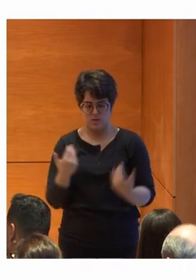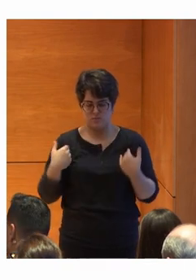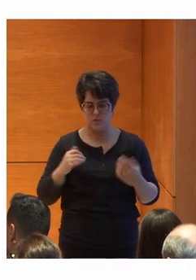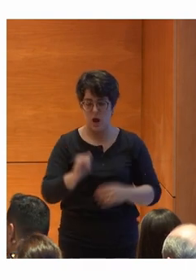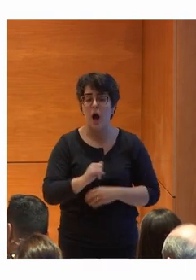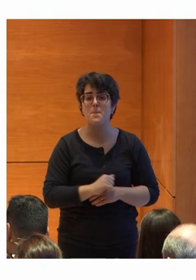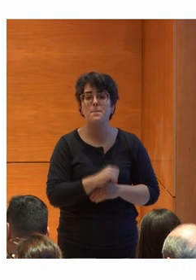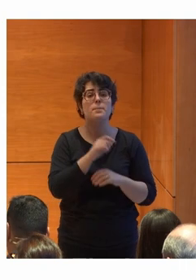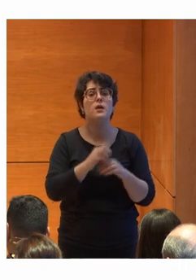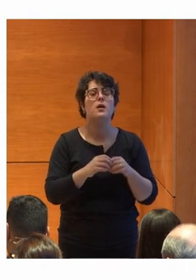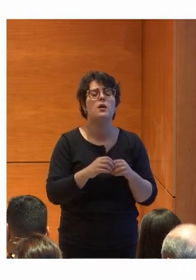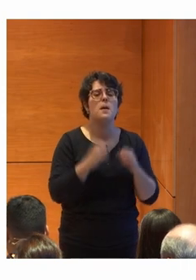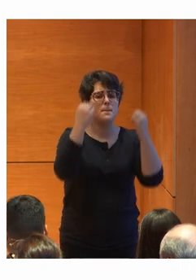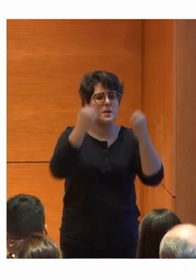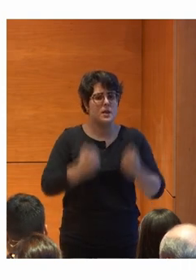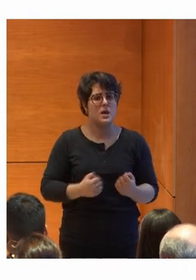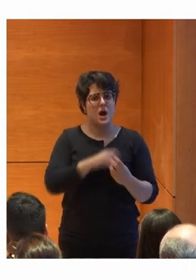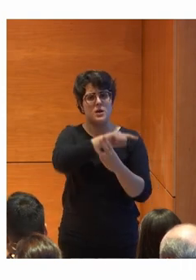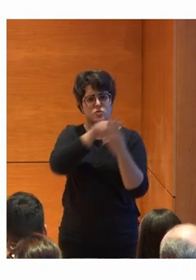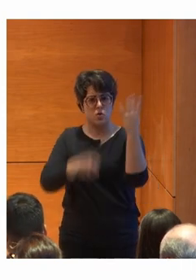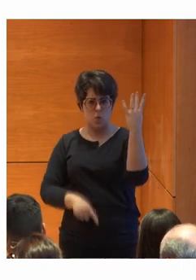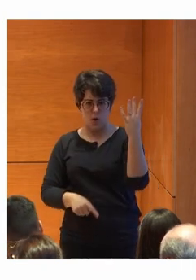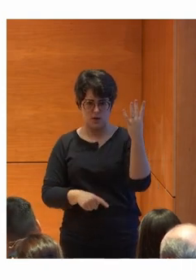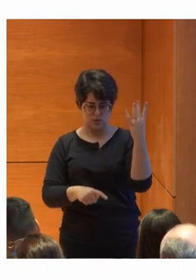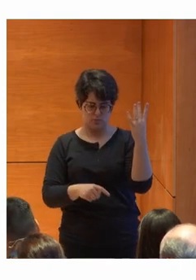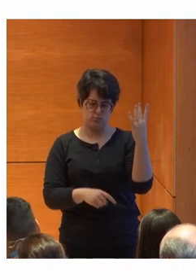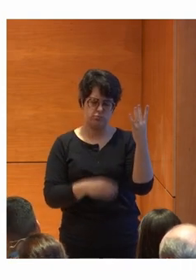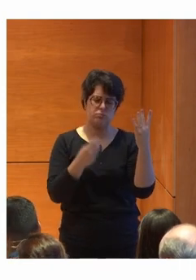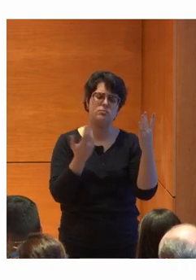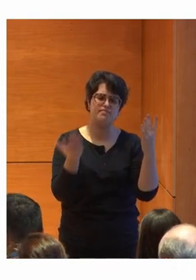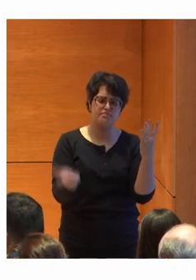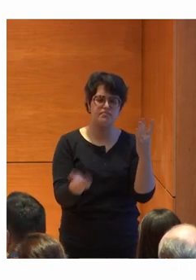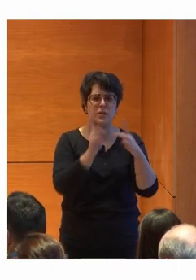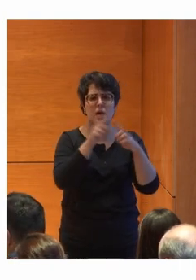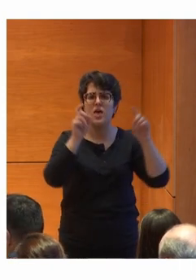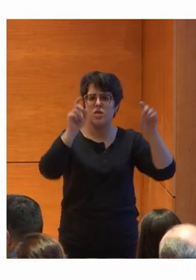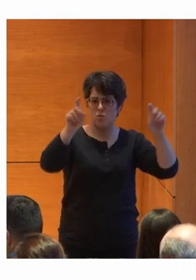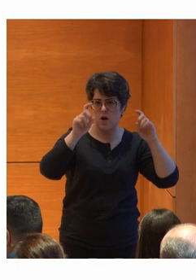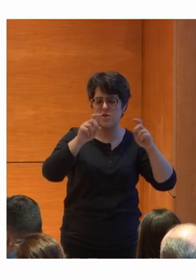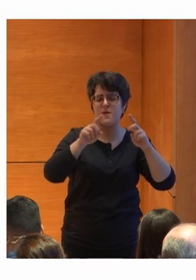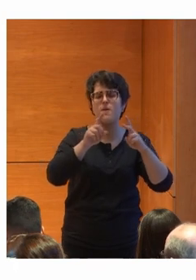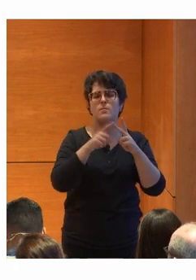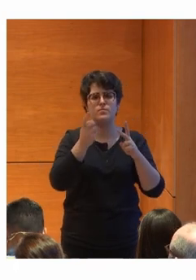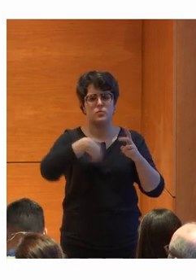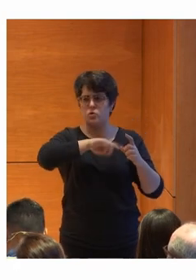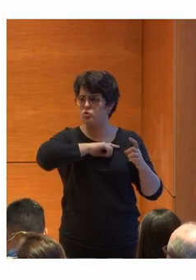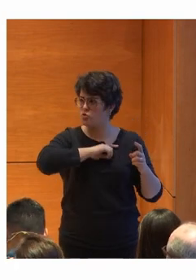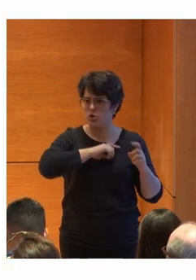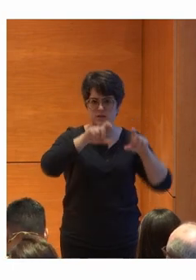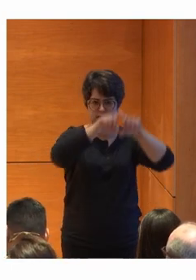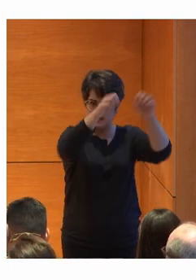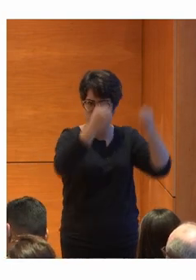Hay cuatro grandes pilares dentro de tecnología con propósito. El primero de ellos es la educación. Colaboramos con diferentes